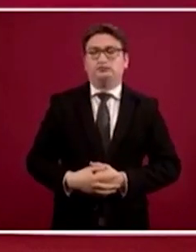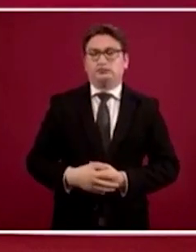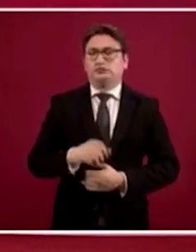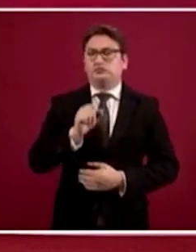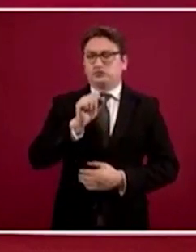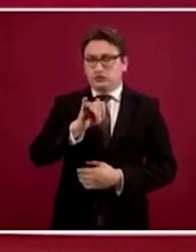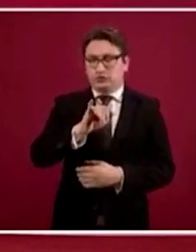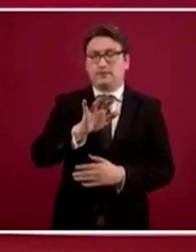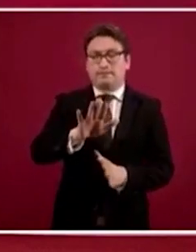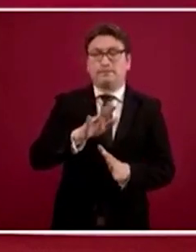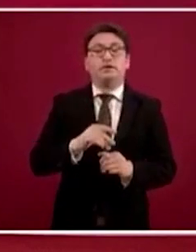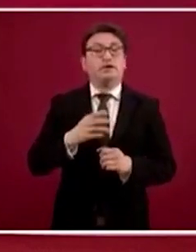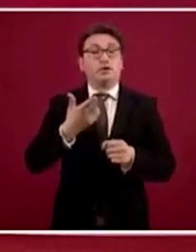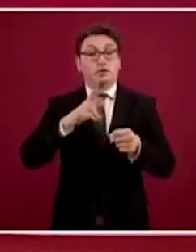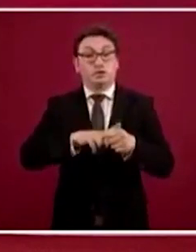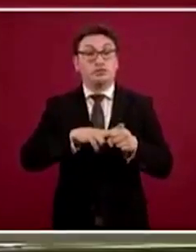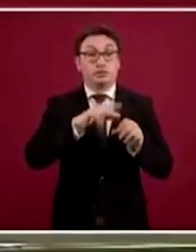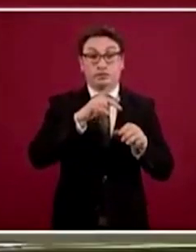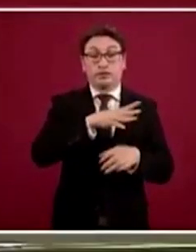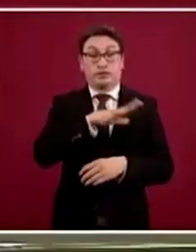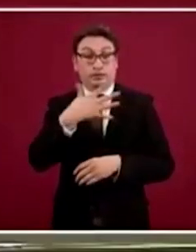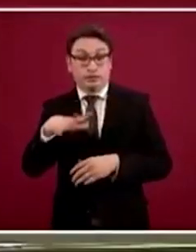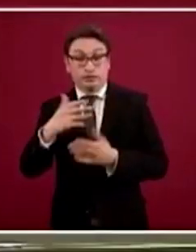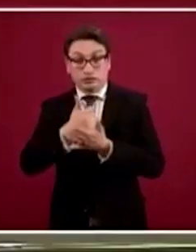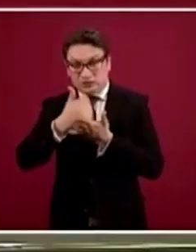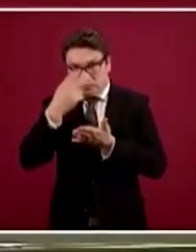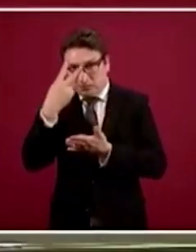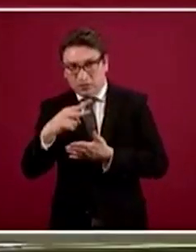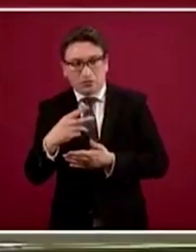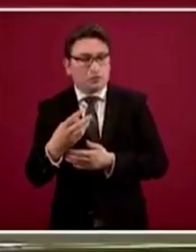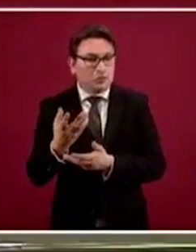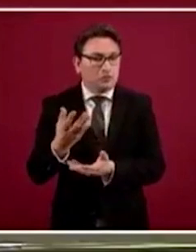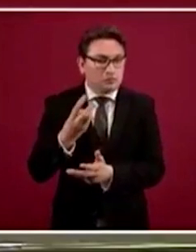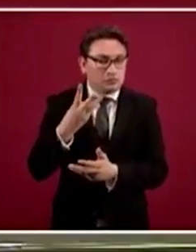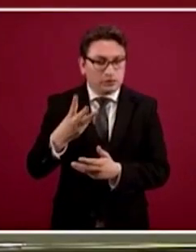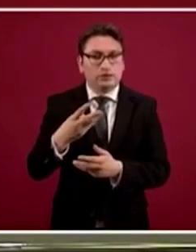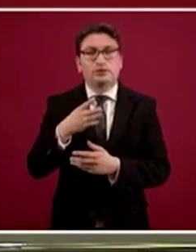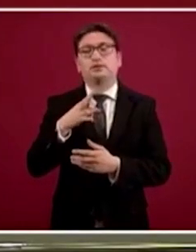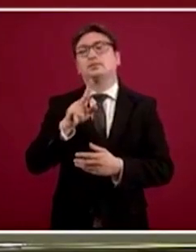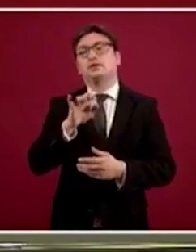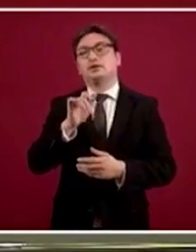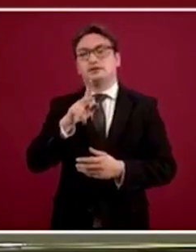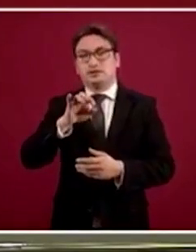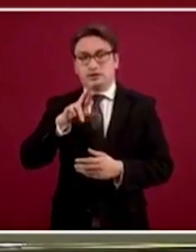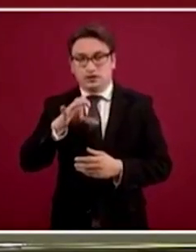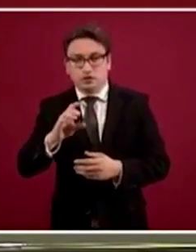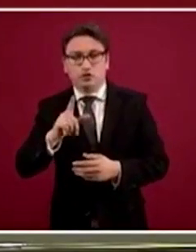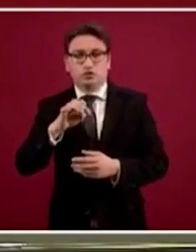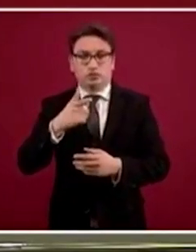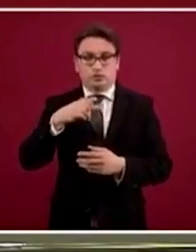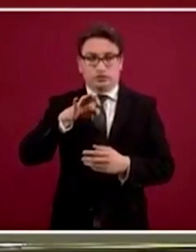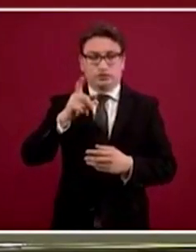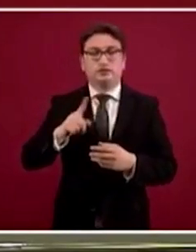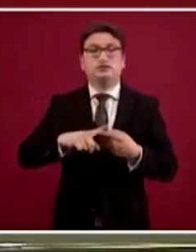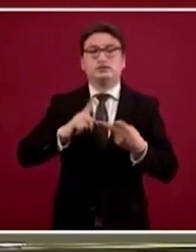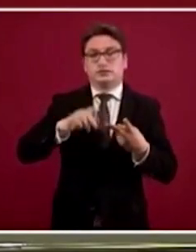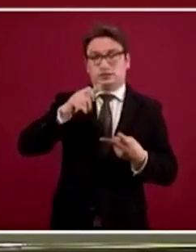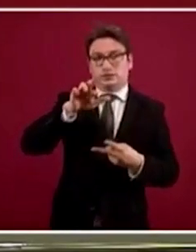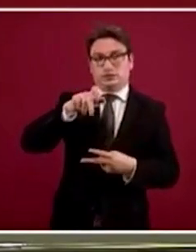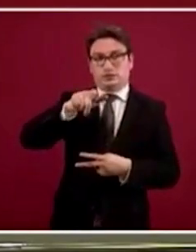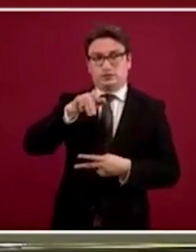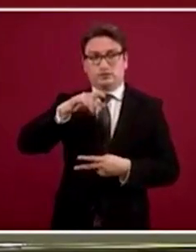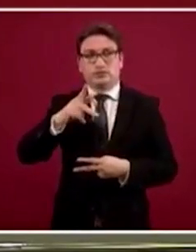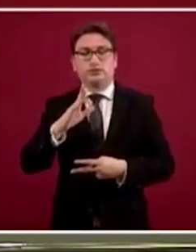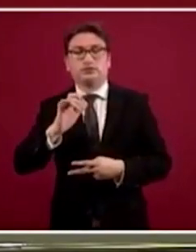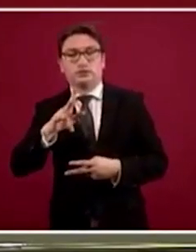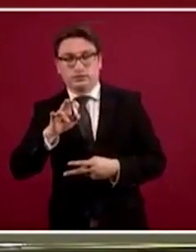contando los hospitales generales de Ciudad de México, tres, el Belisario Domínguez, el Enrique Cabrera y finalmente el Hospital